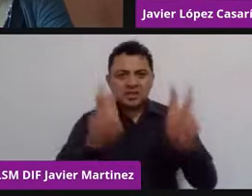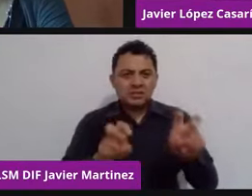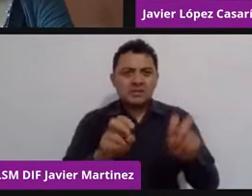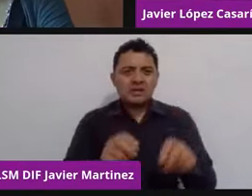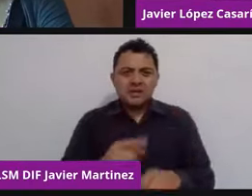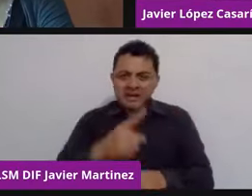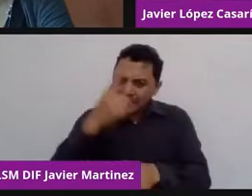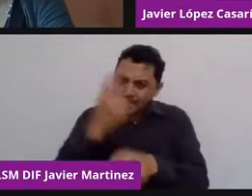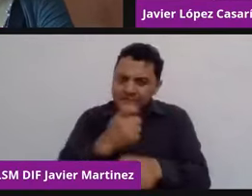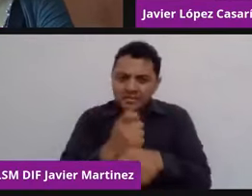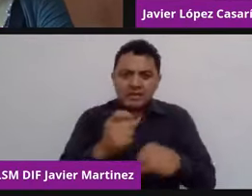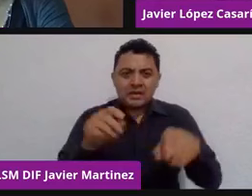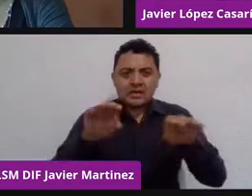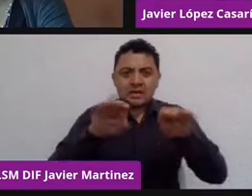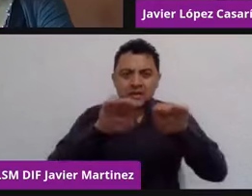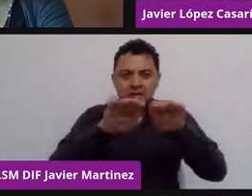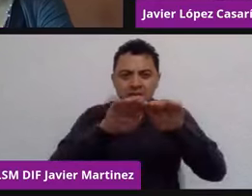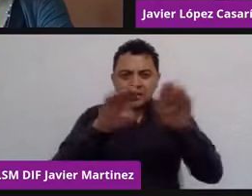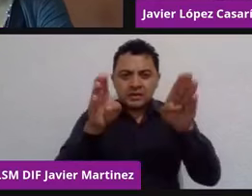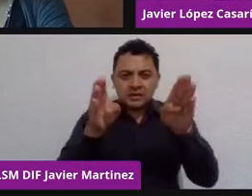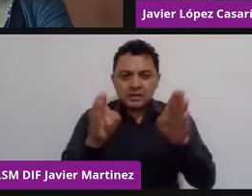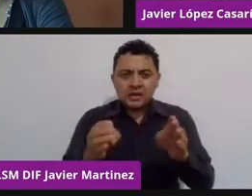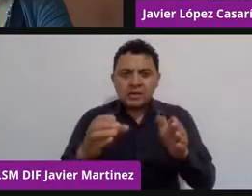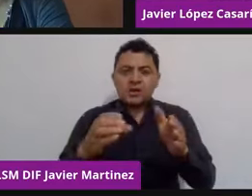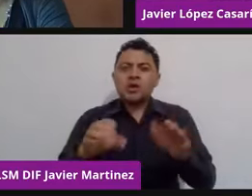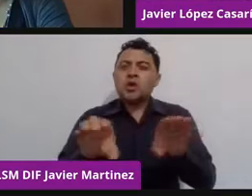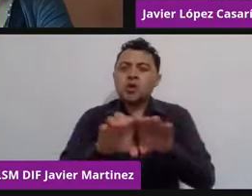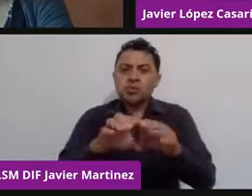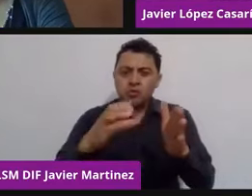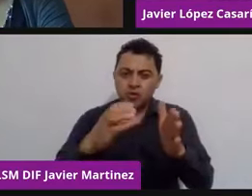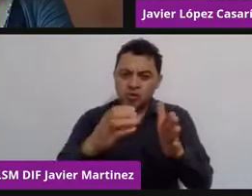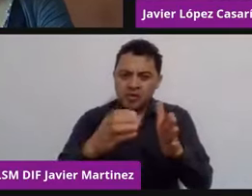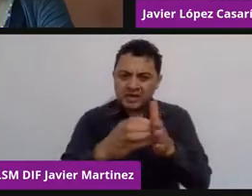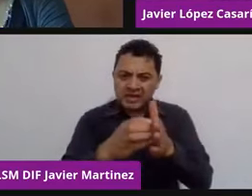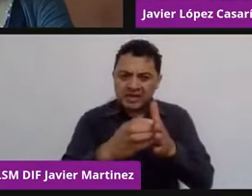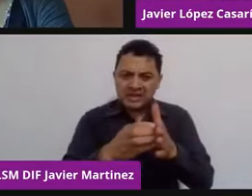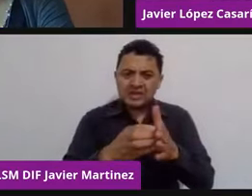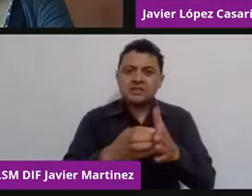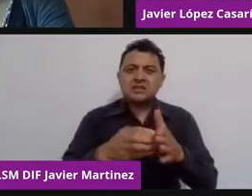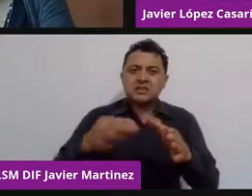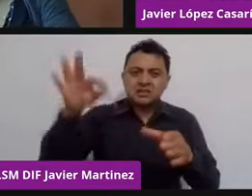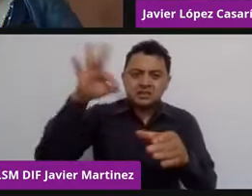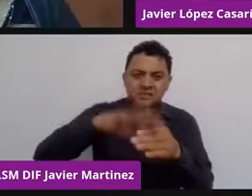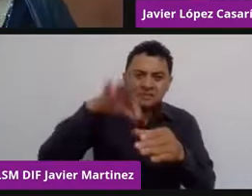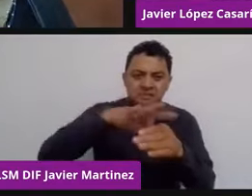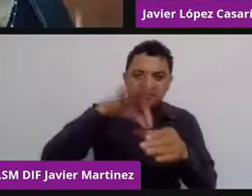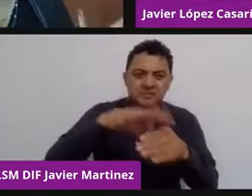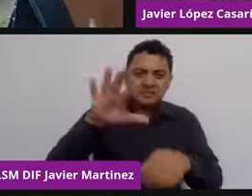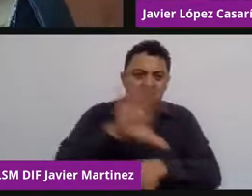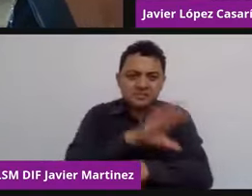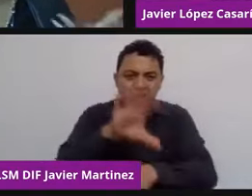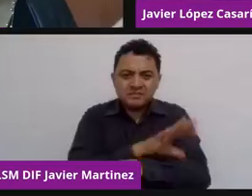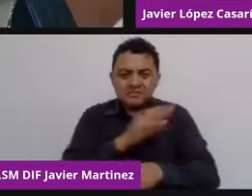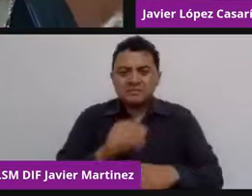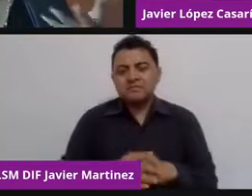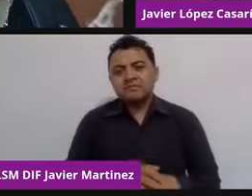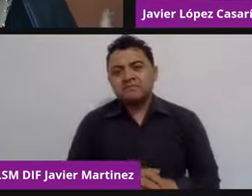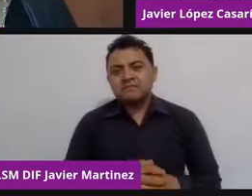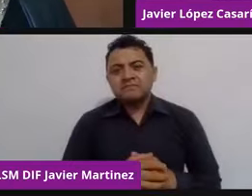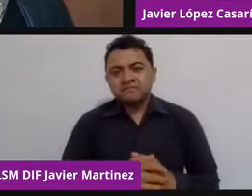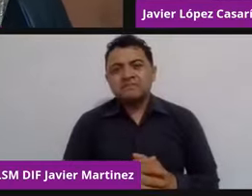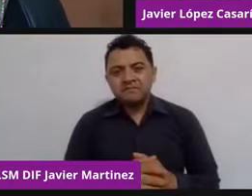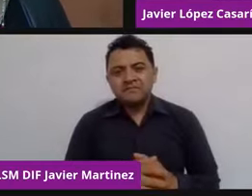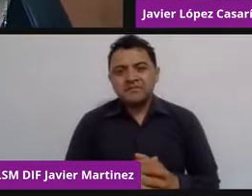porque suena un proyecto interesante a fin de cuentas. Sí, maravilloso, te va a encantar porque además es